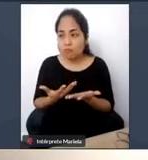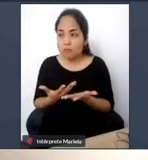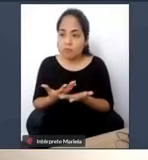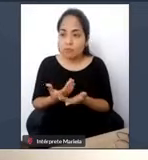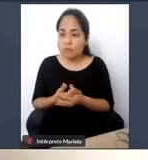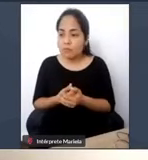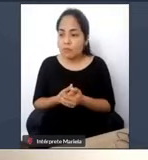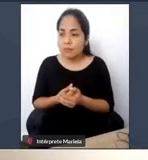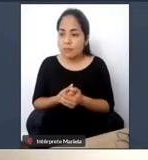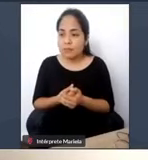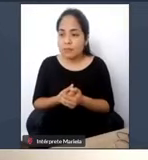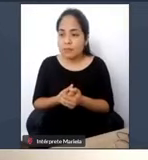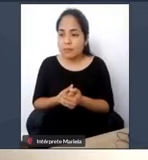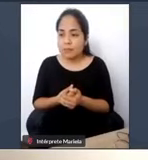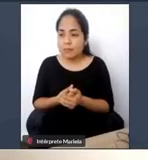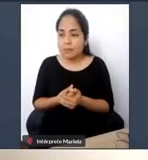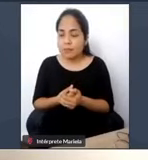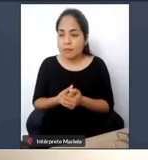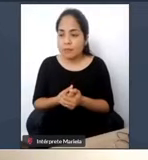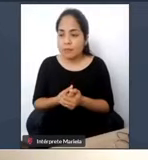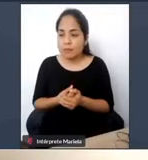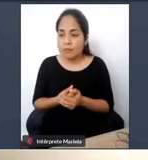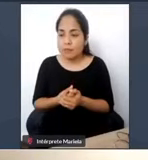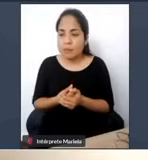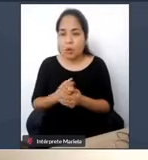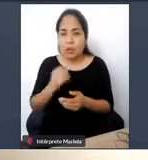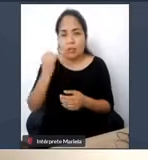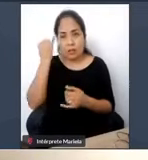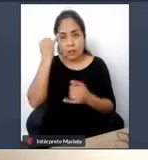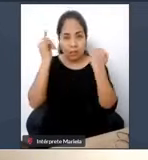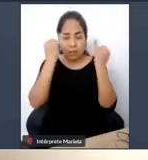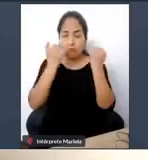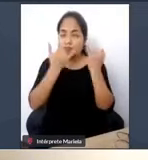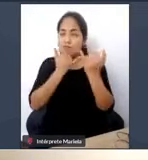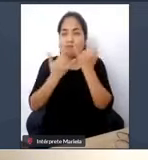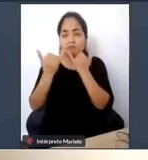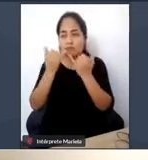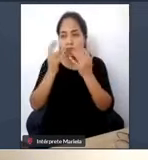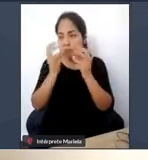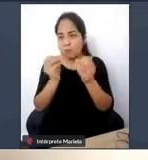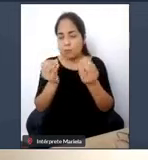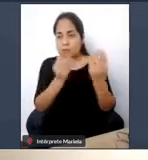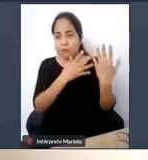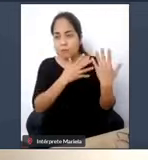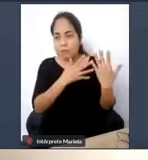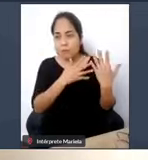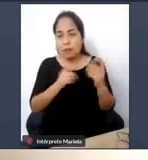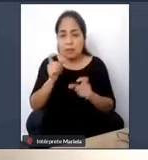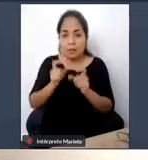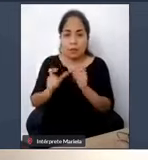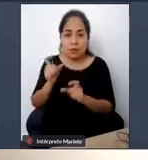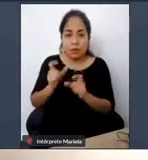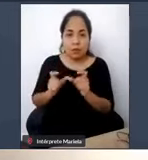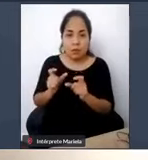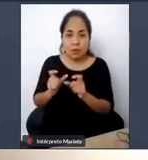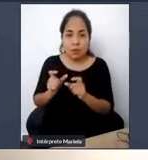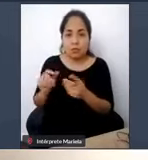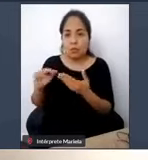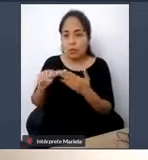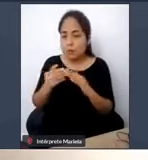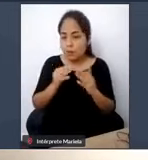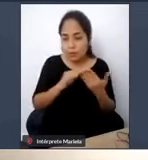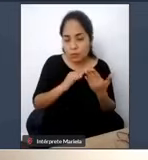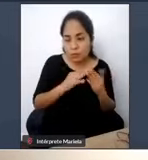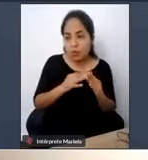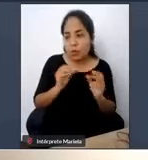ir desmontando mitos. que la mayor parte de la población y de nuestras